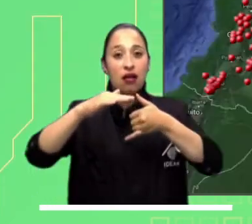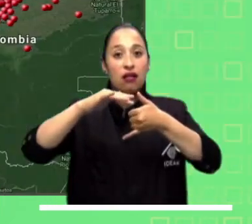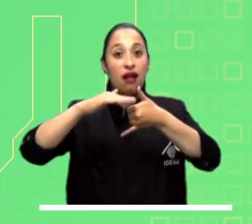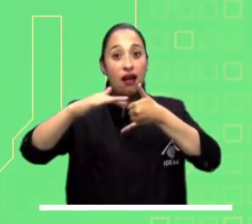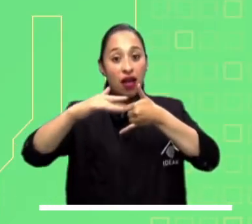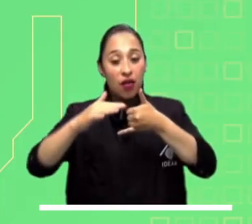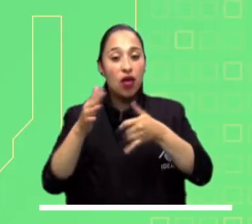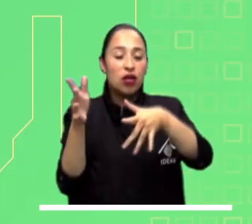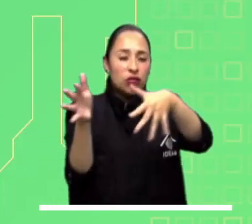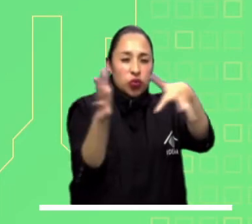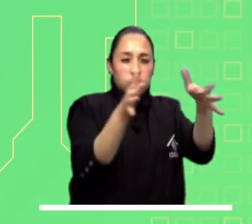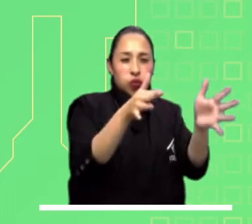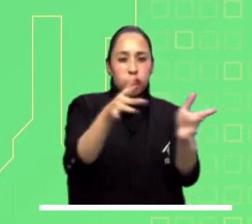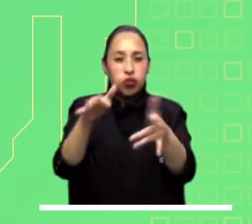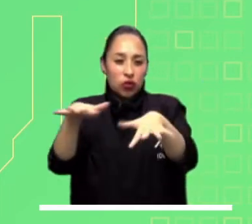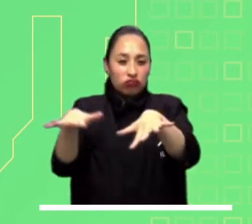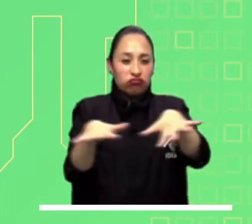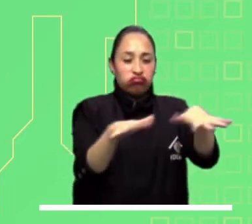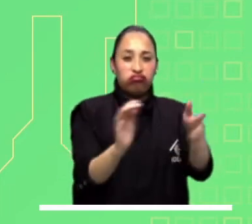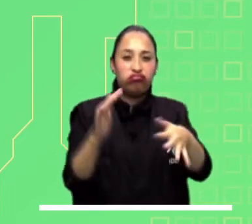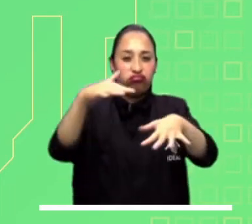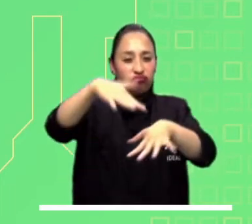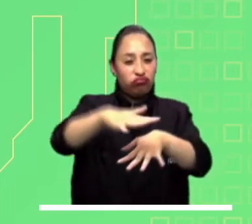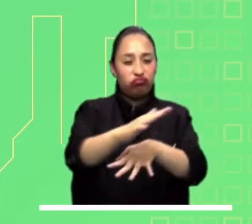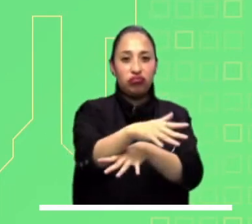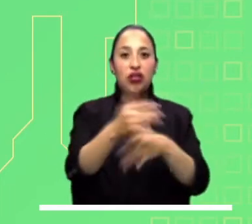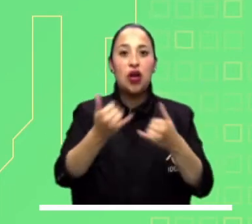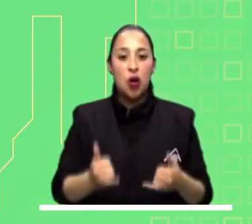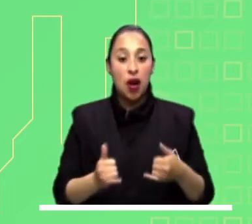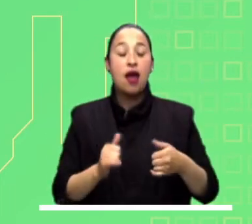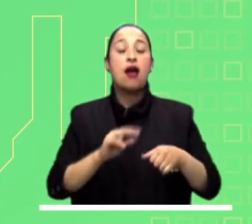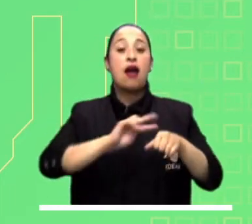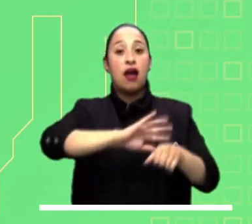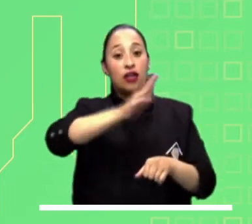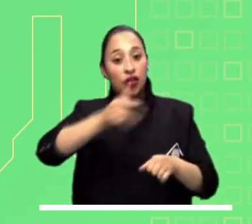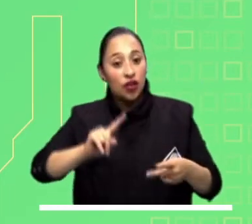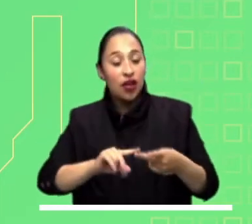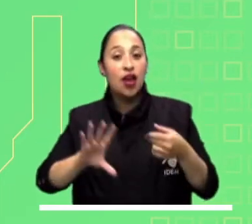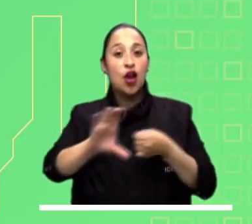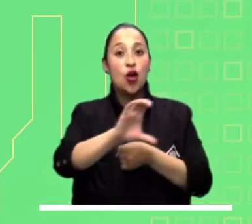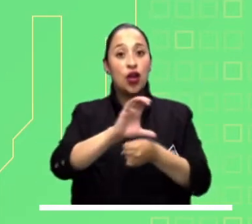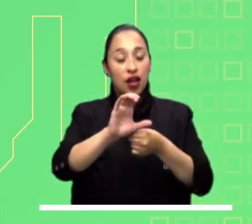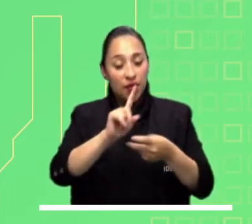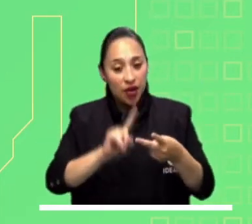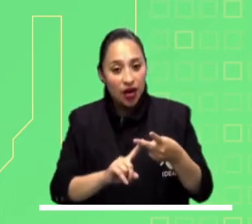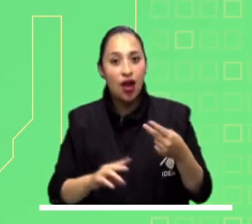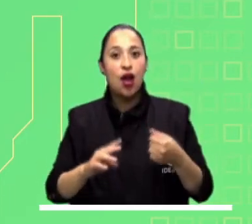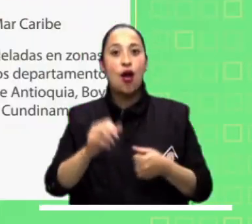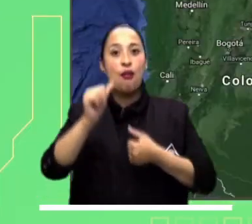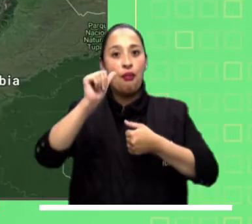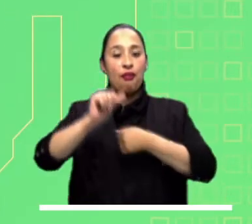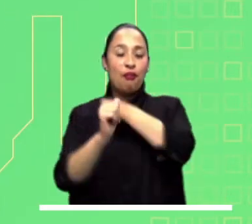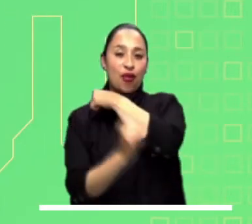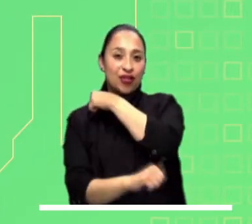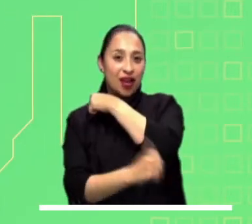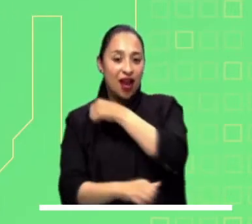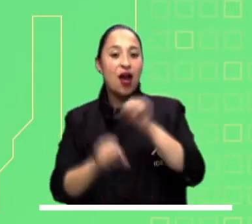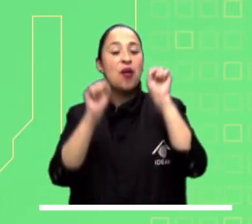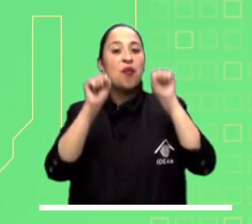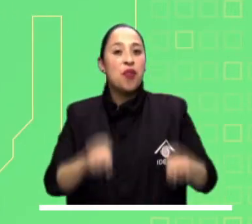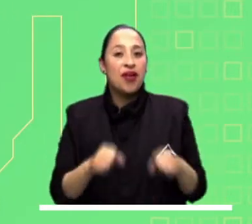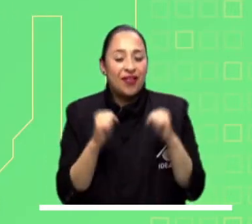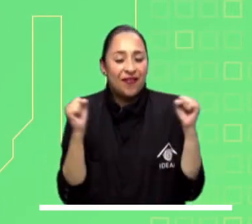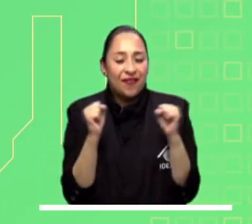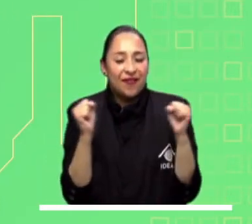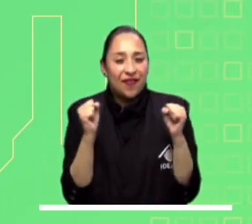Alerta roja por incendios en las zonas Caribe, Andina, Orinoquía y el área del Caquetá. En el mar Caribe, alerta roja por